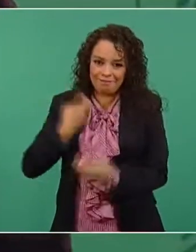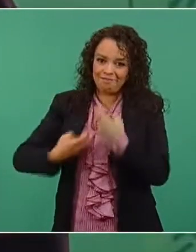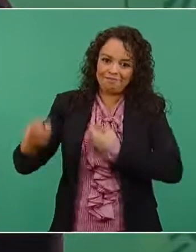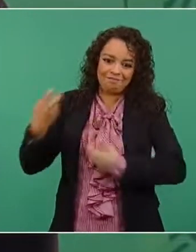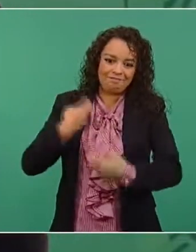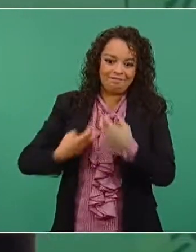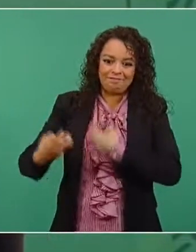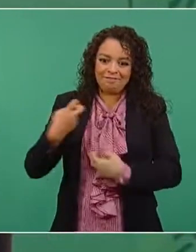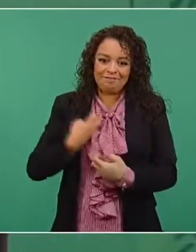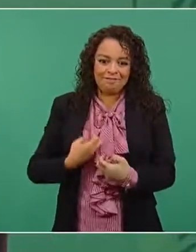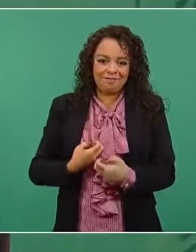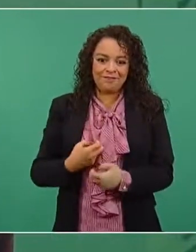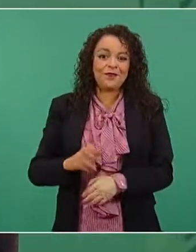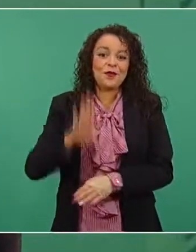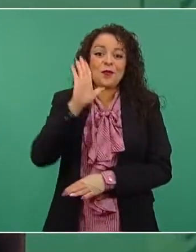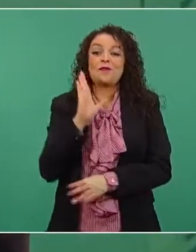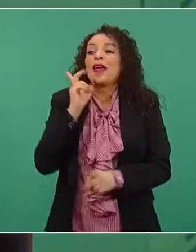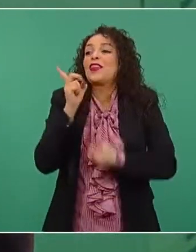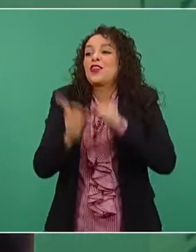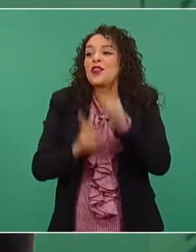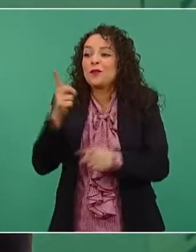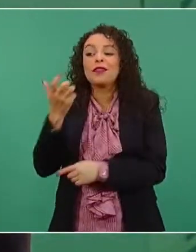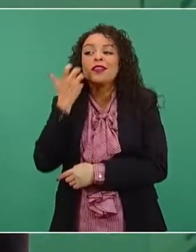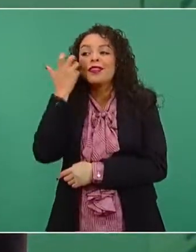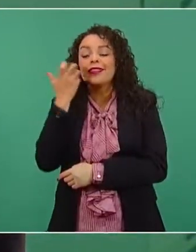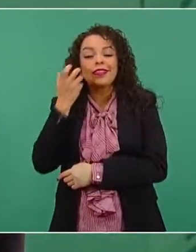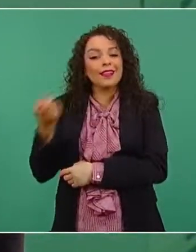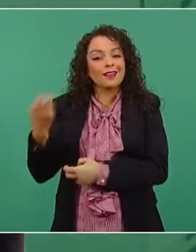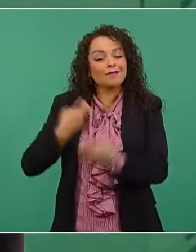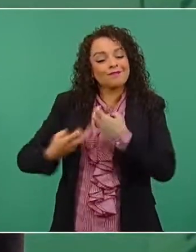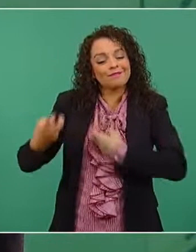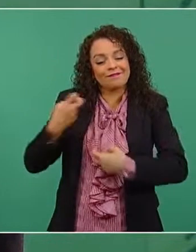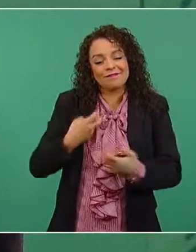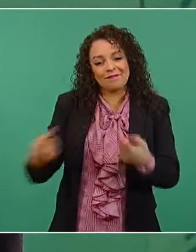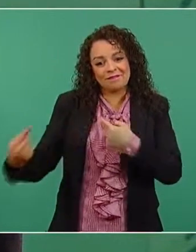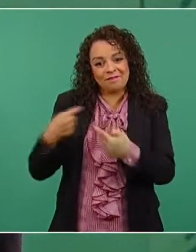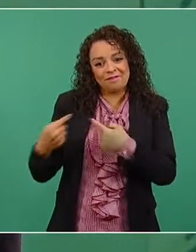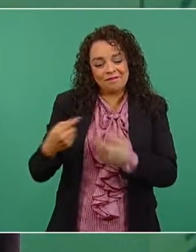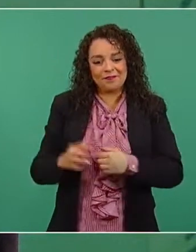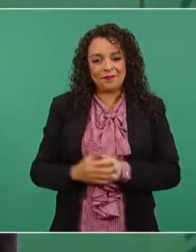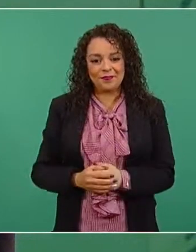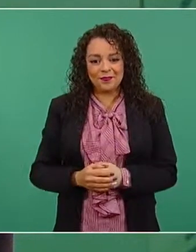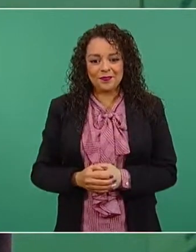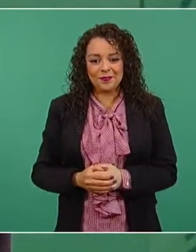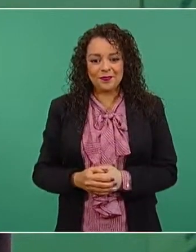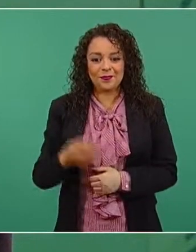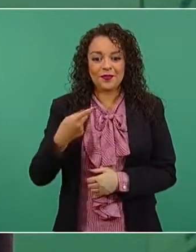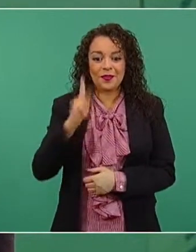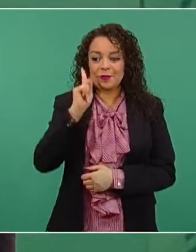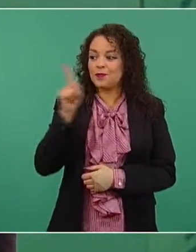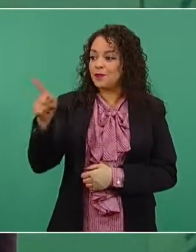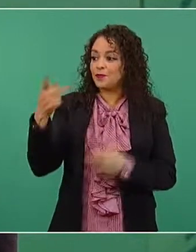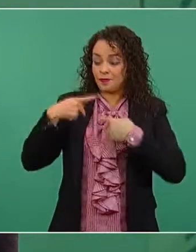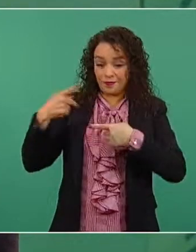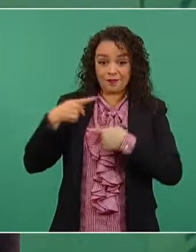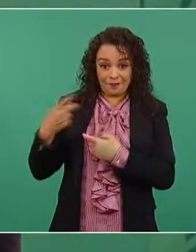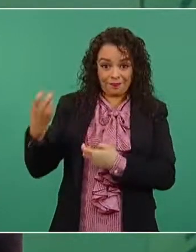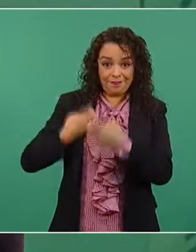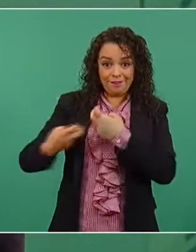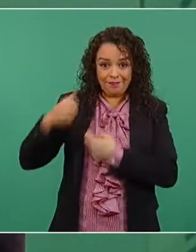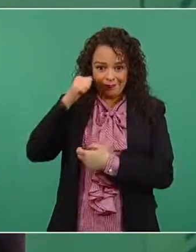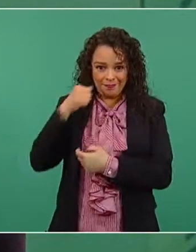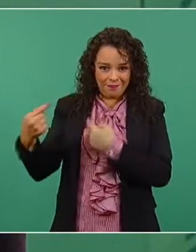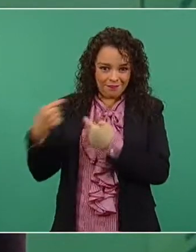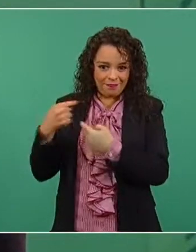Porque es como deporte nacional. Pero decía uno de mis críticos que